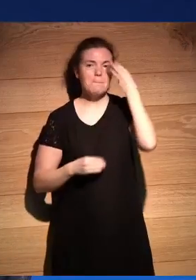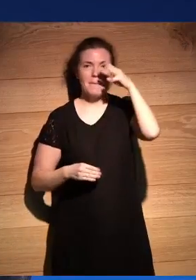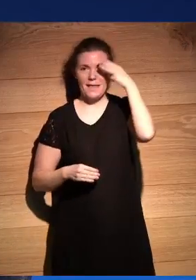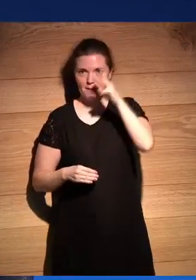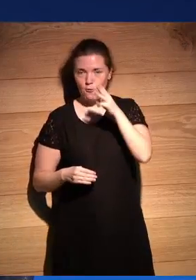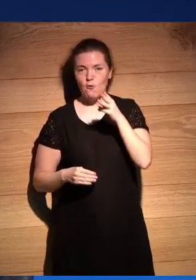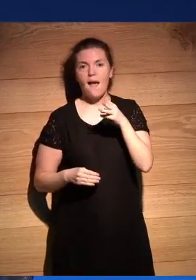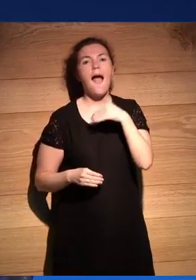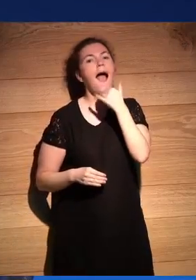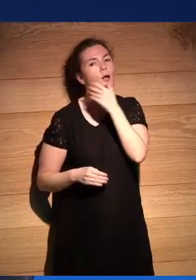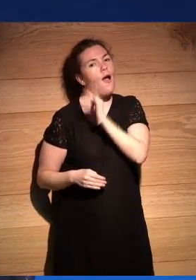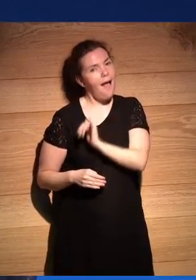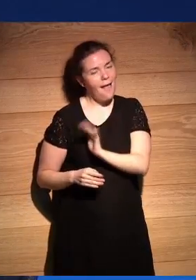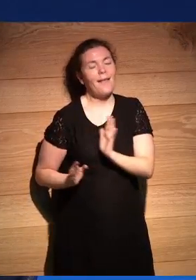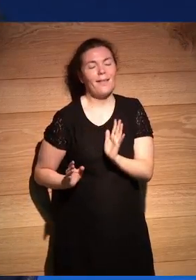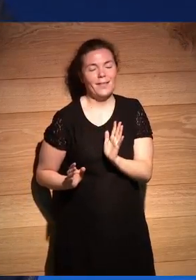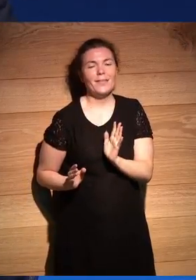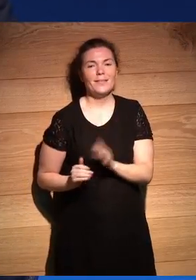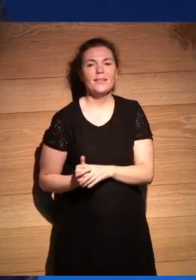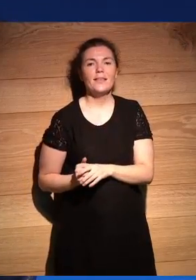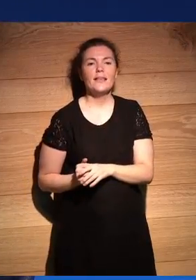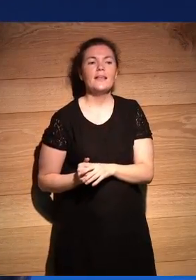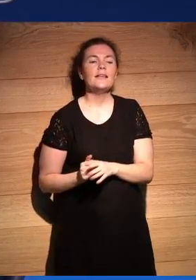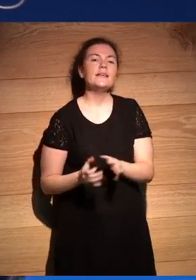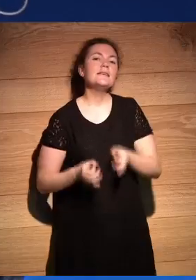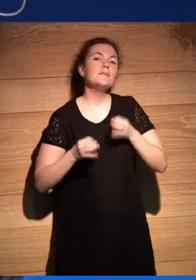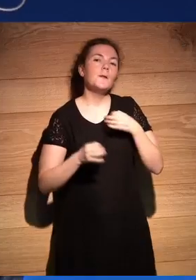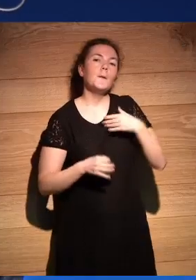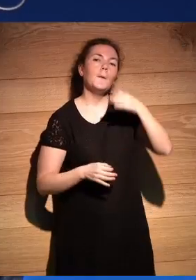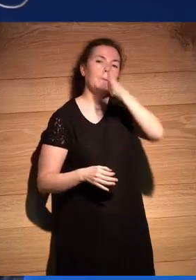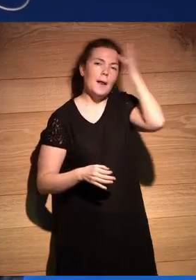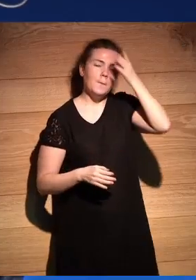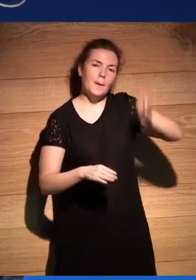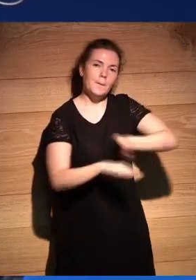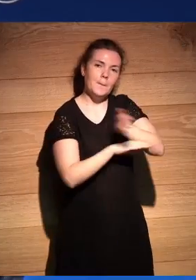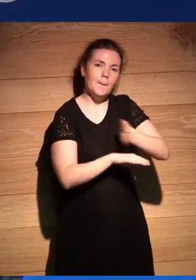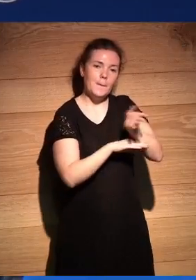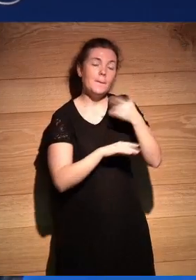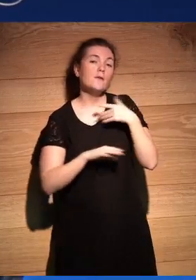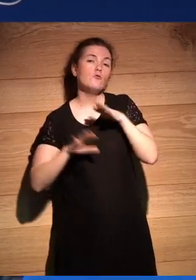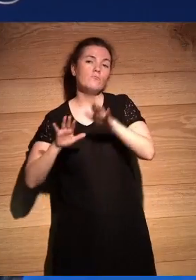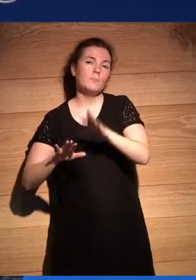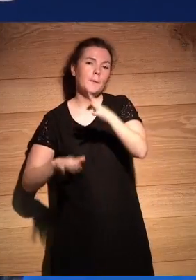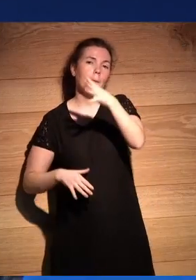algo había ahí evidentemente y van todos los veranos a México y yo me quedo en Barcelona